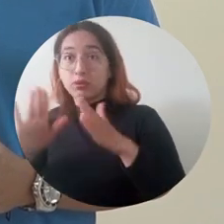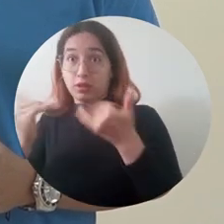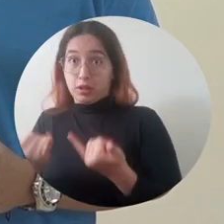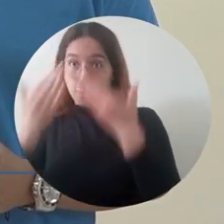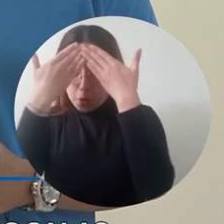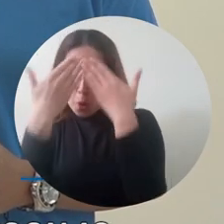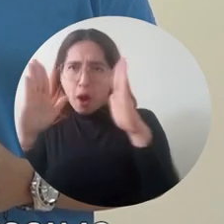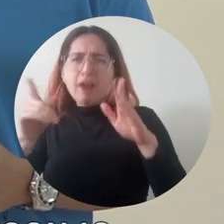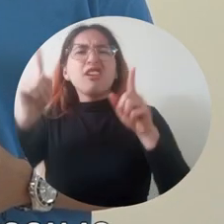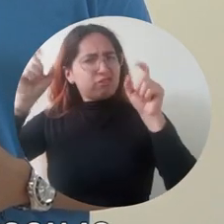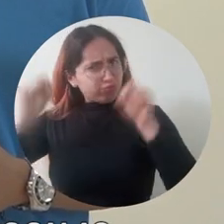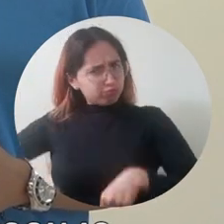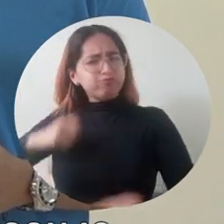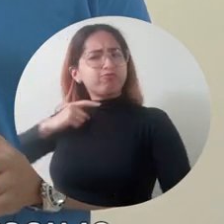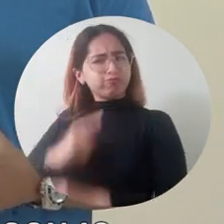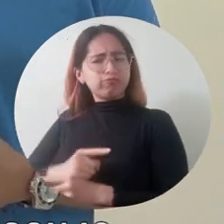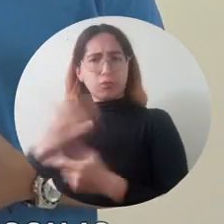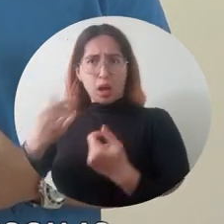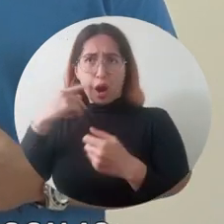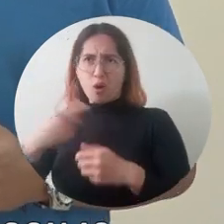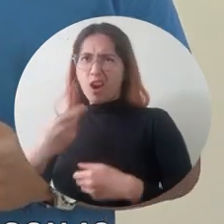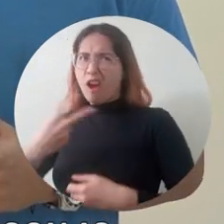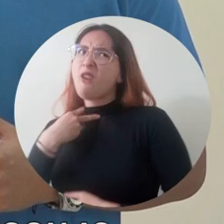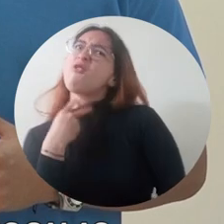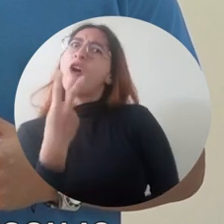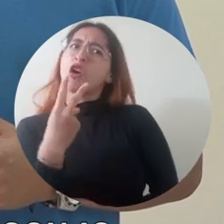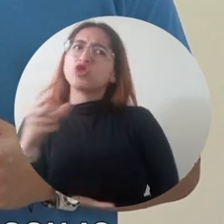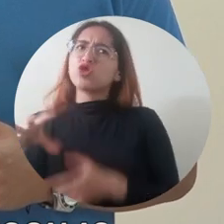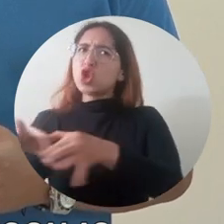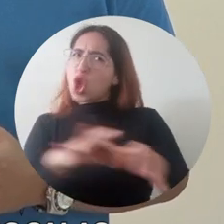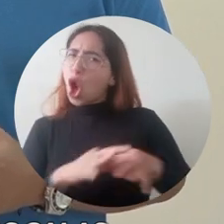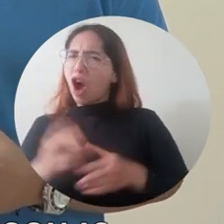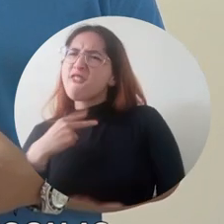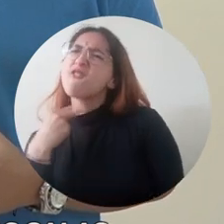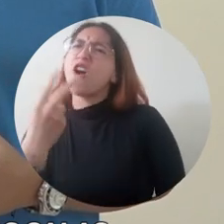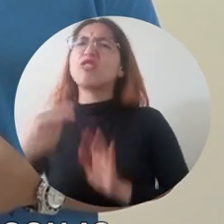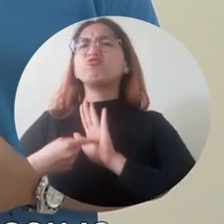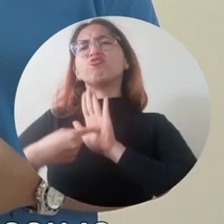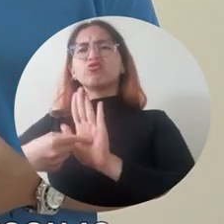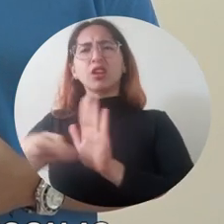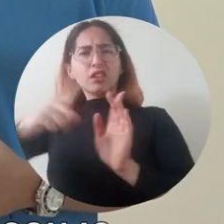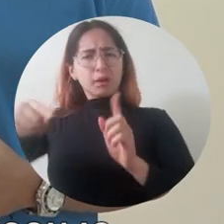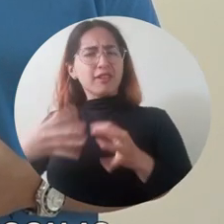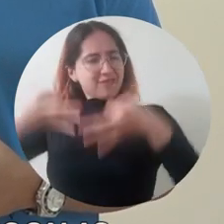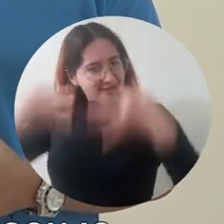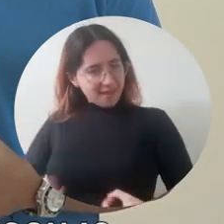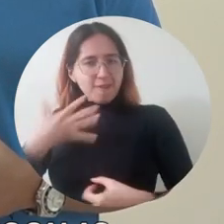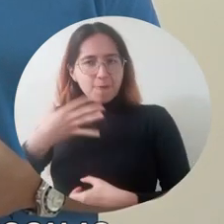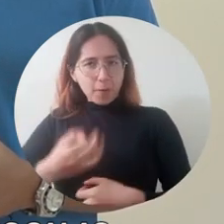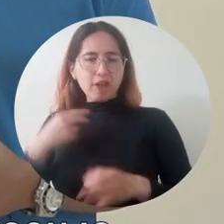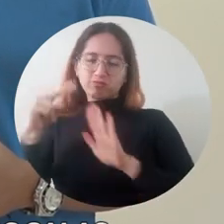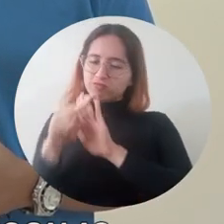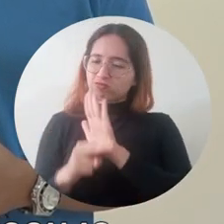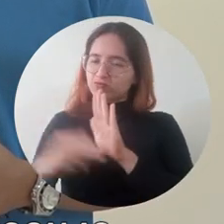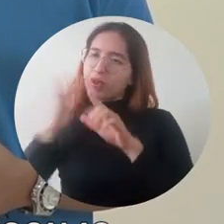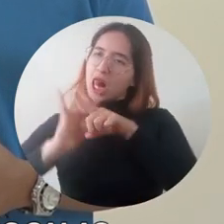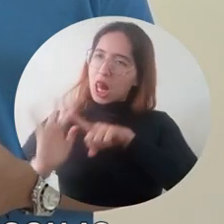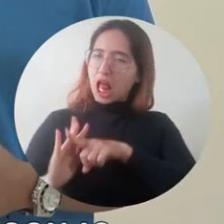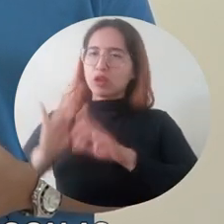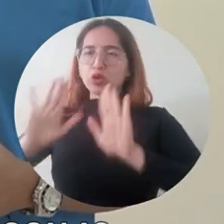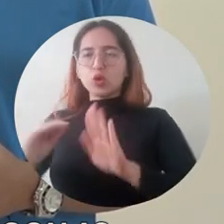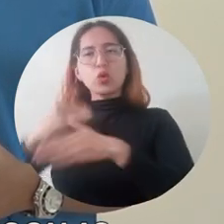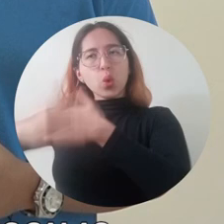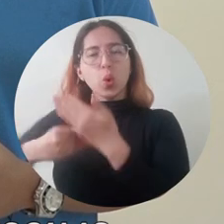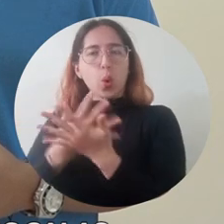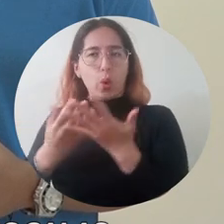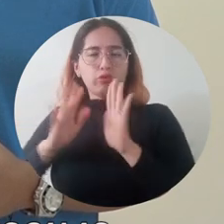este proceso democrático y así poder elevar la voz del estudiantado y las consignas y así lograr legitimar verdaderamente